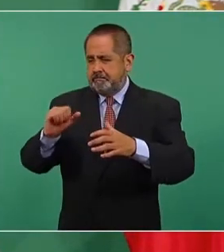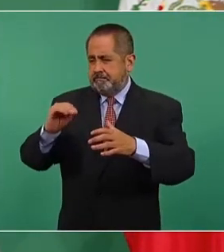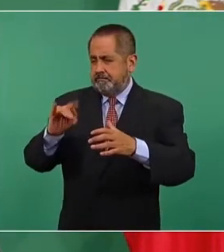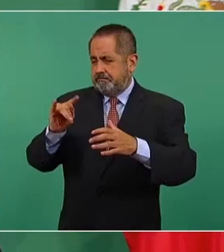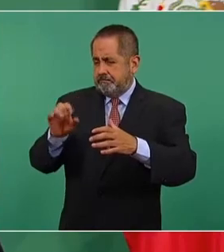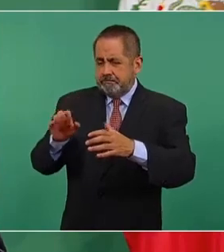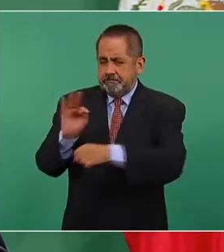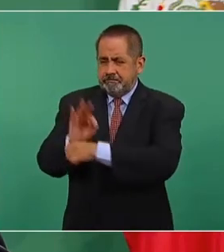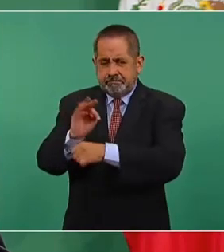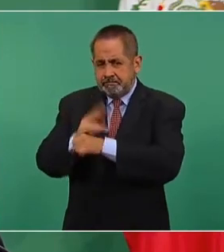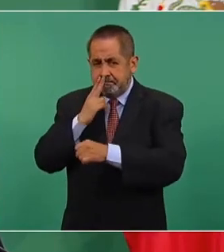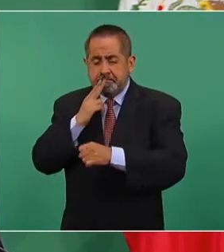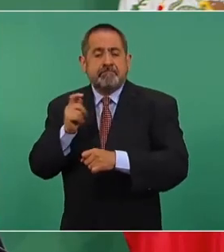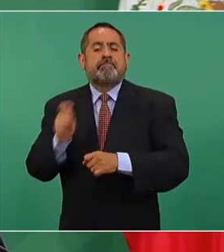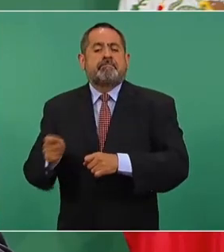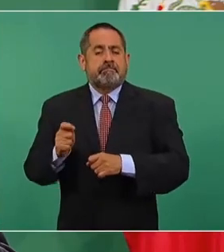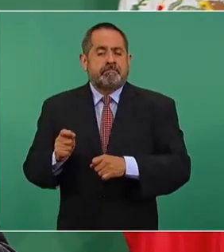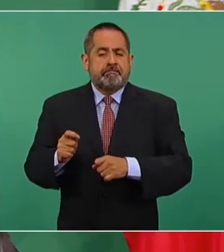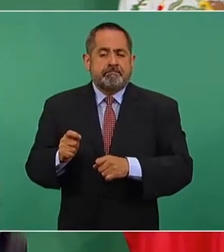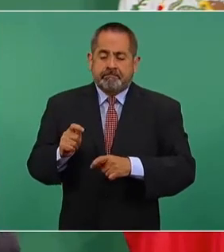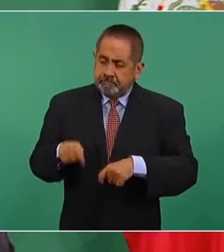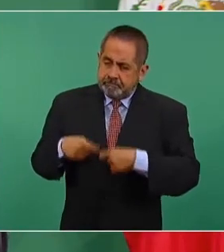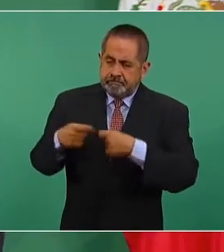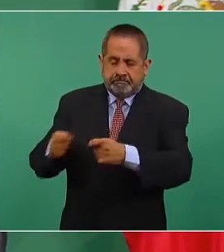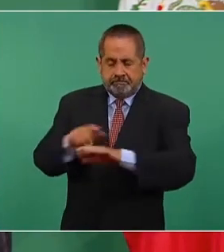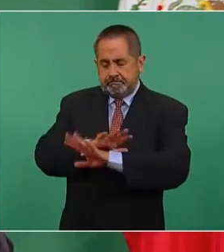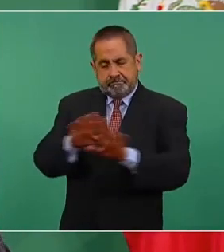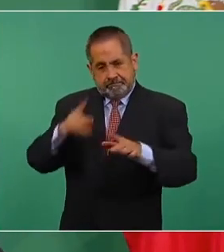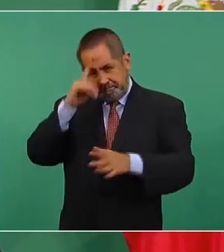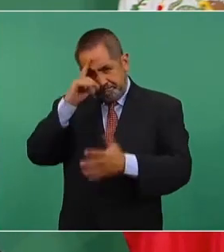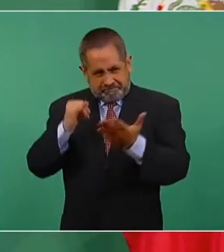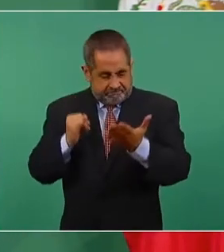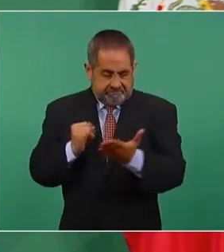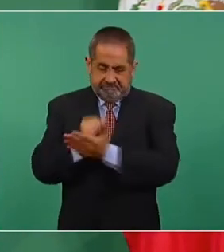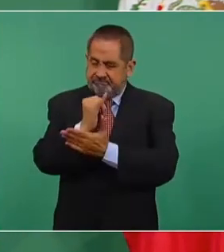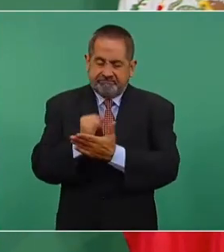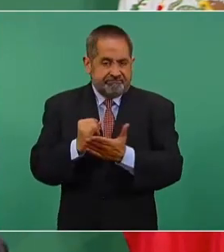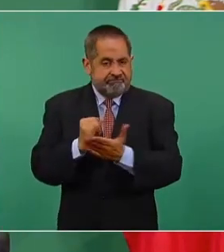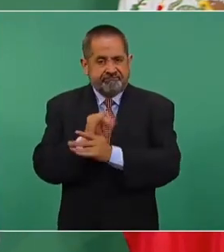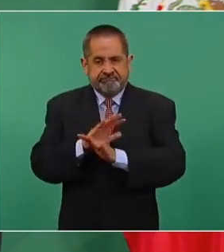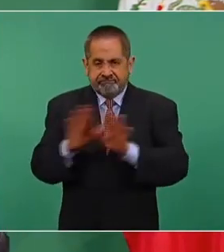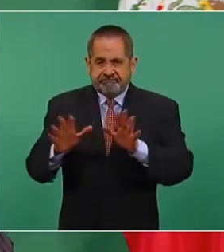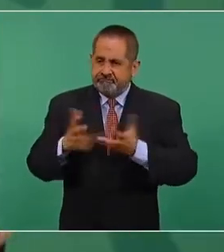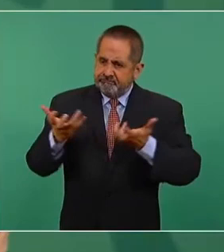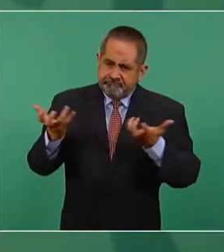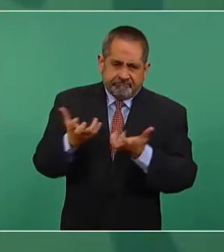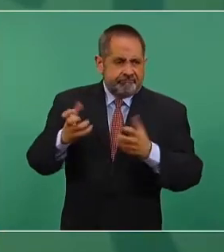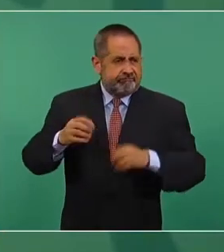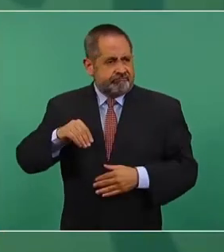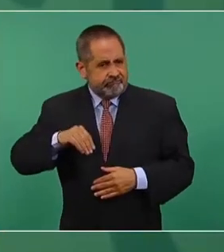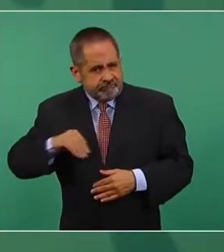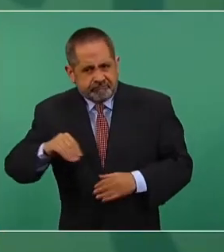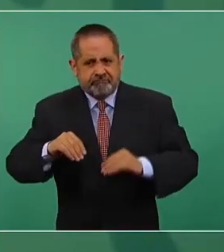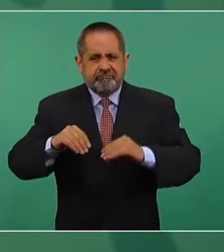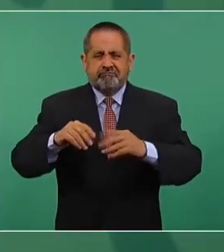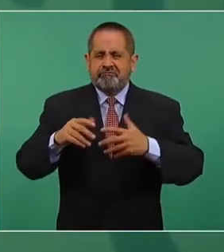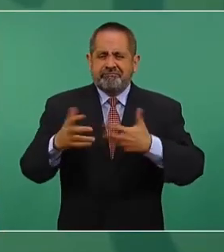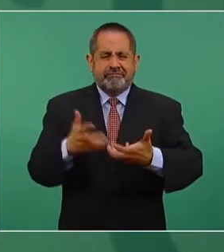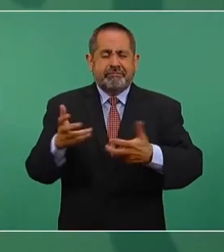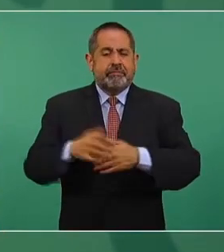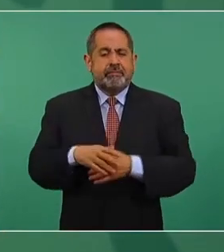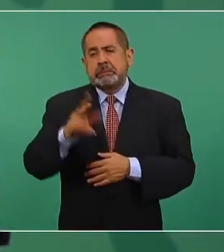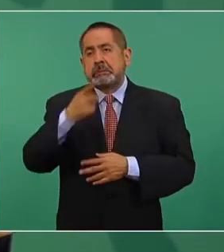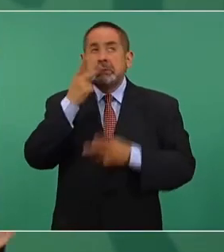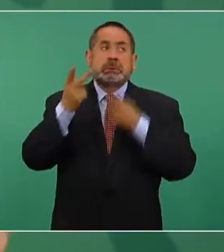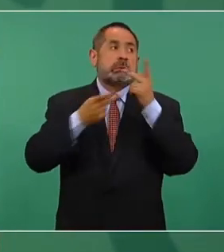es tomar decisiones, actuar. No es